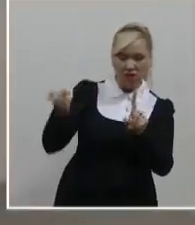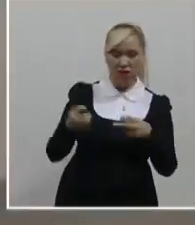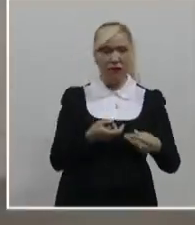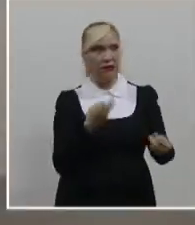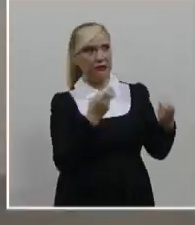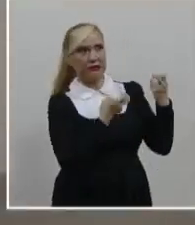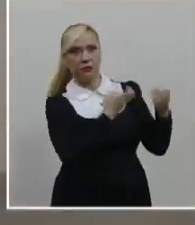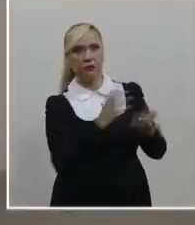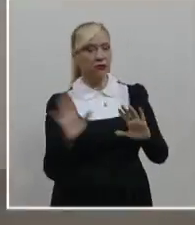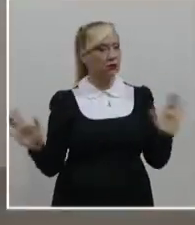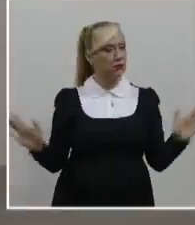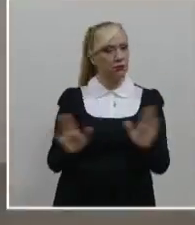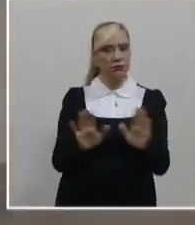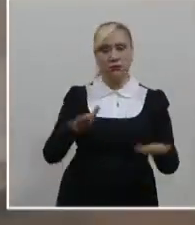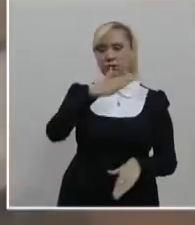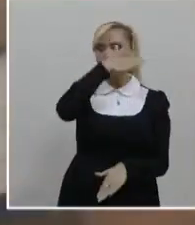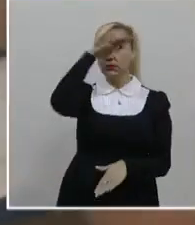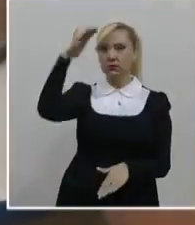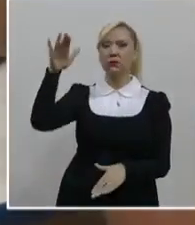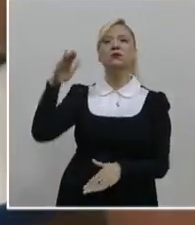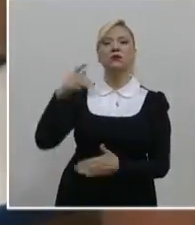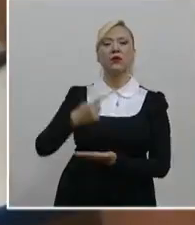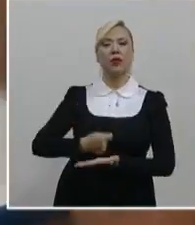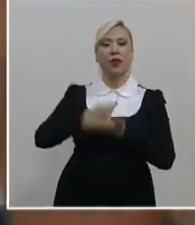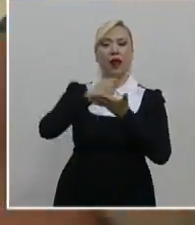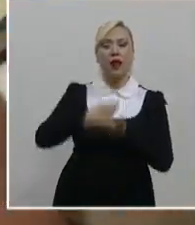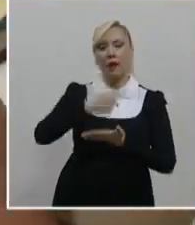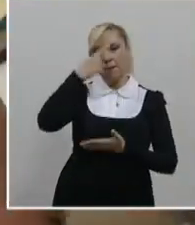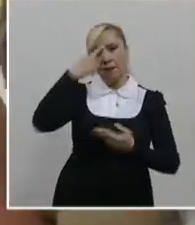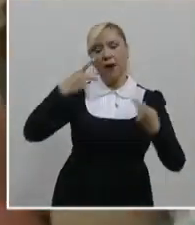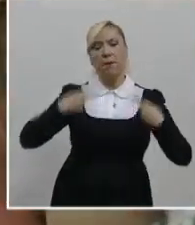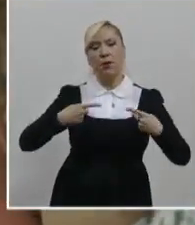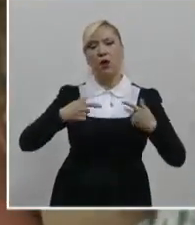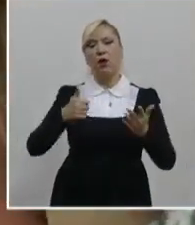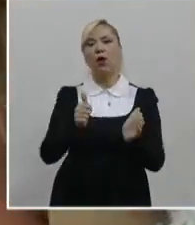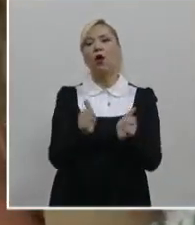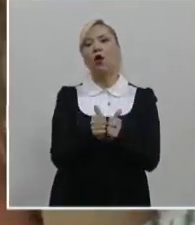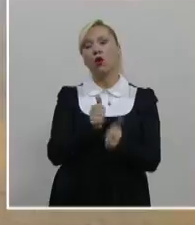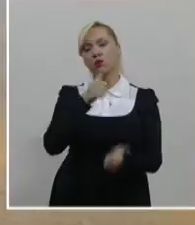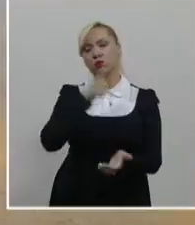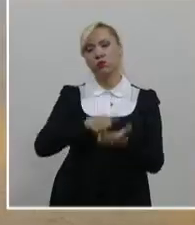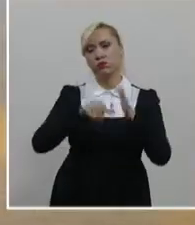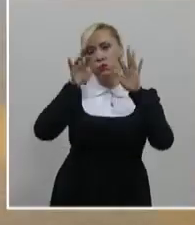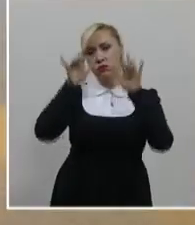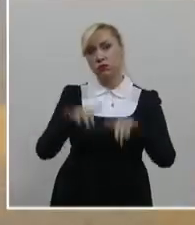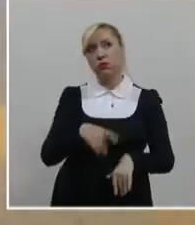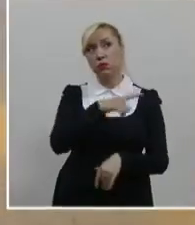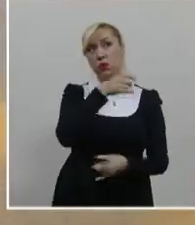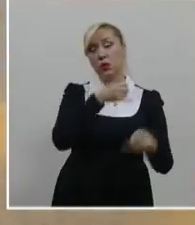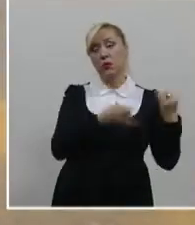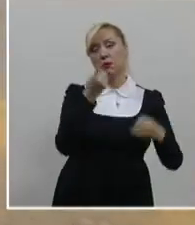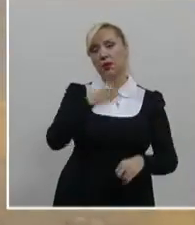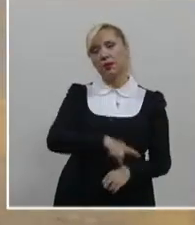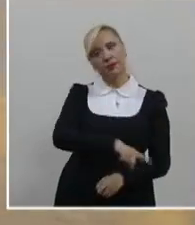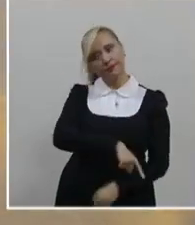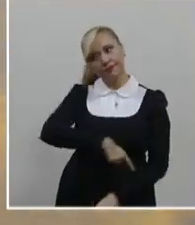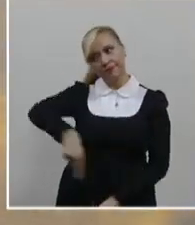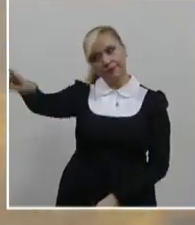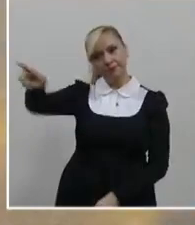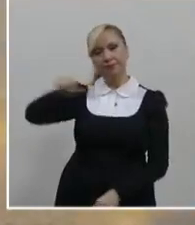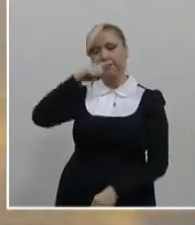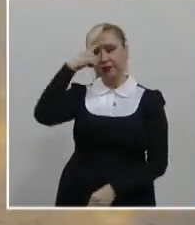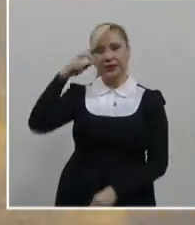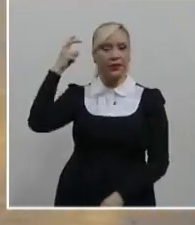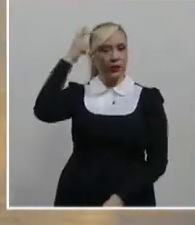unidad de terapia para adultos exclusivamente a las personas que mediante oficio ordene la autoridad jurisdiccional en materia familiar en